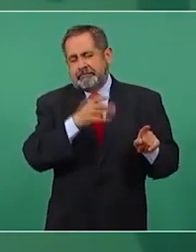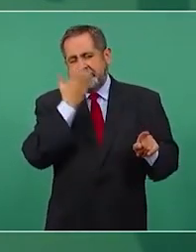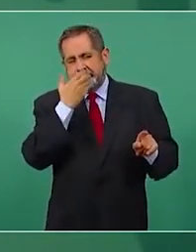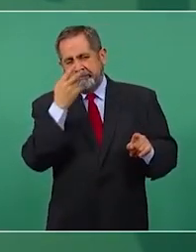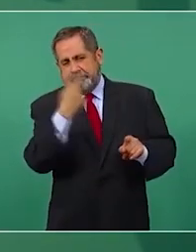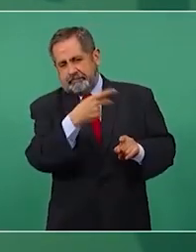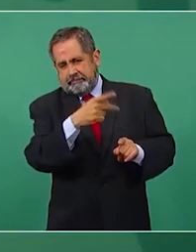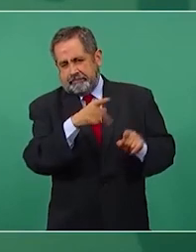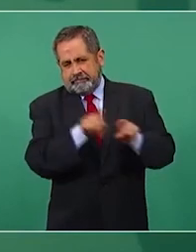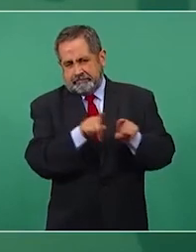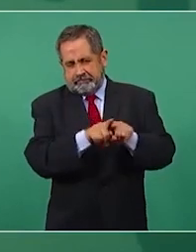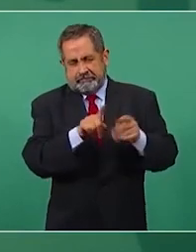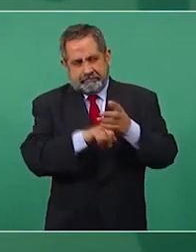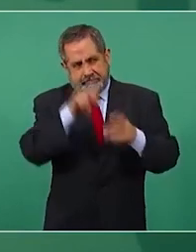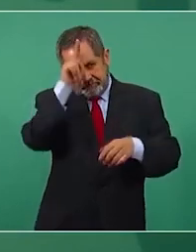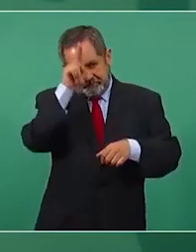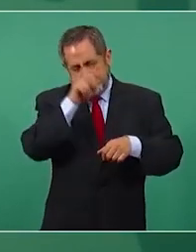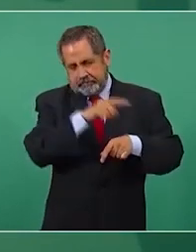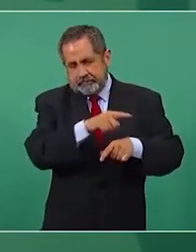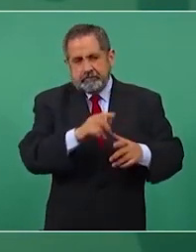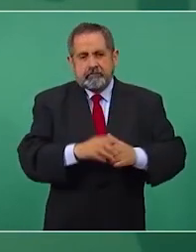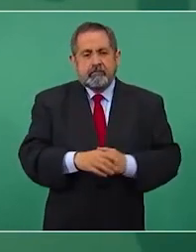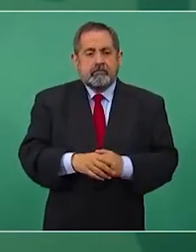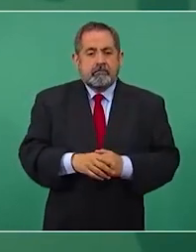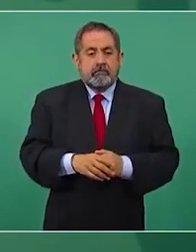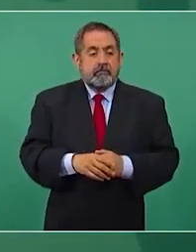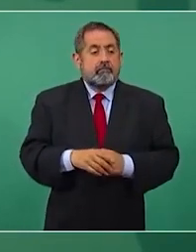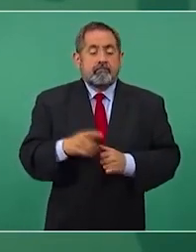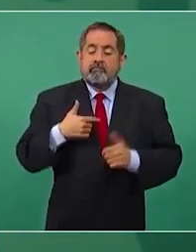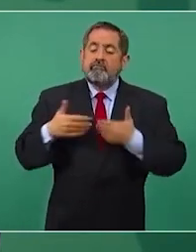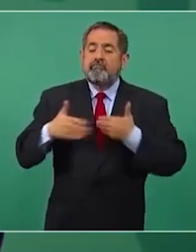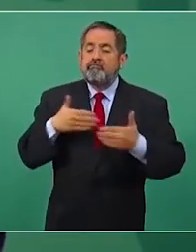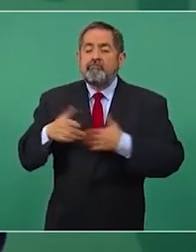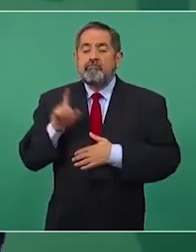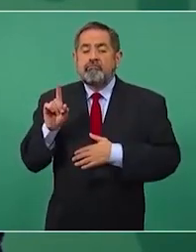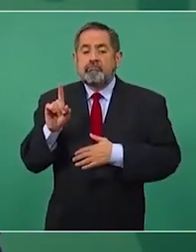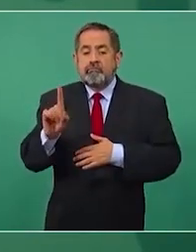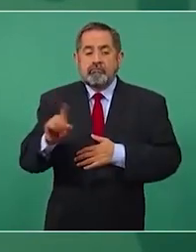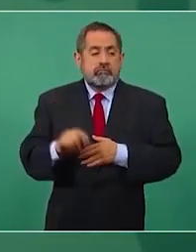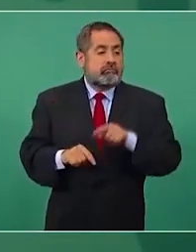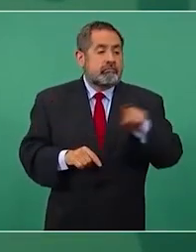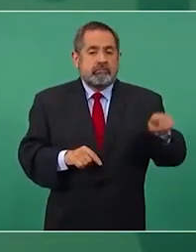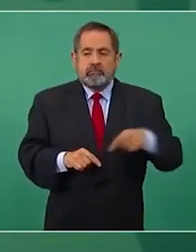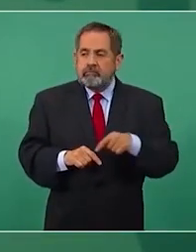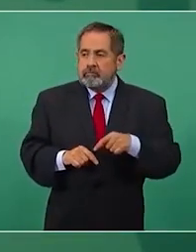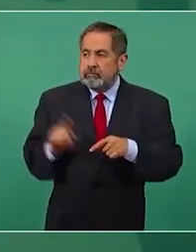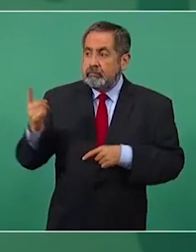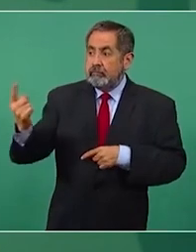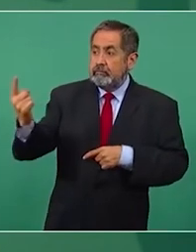El equivalente. Dice, paso y se tapa la nariz.